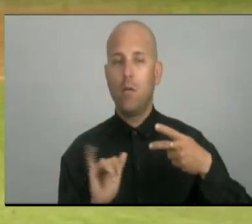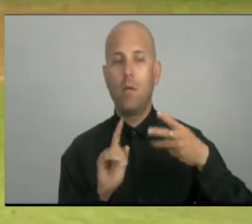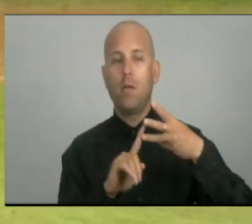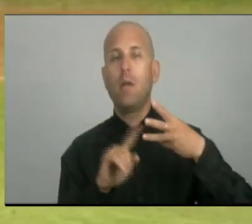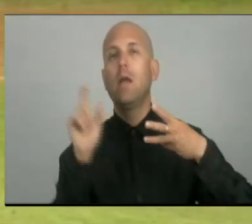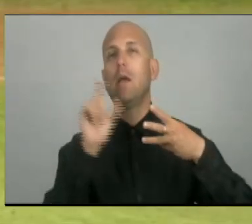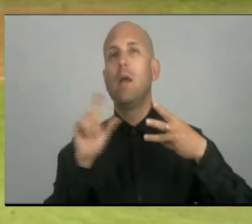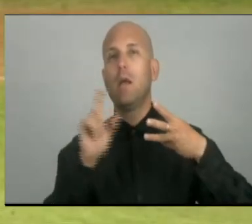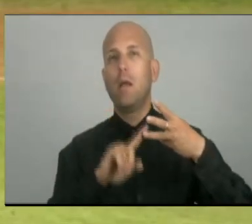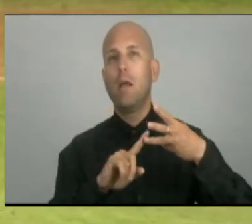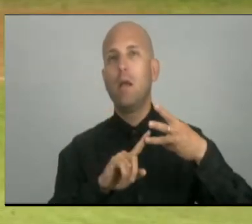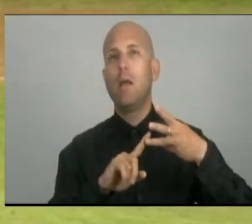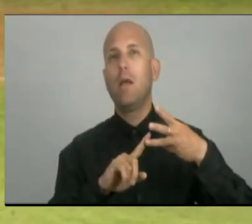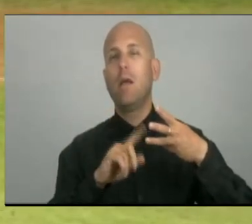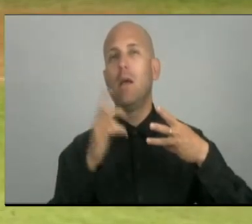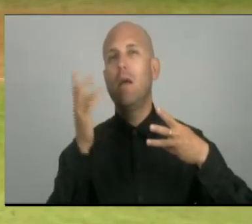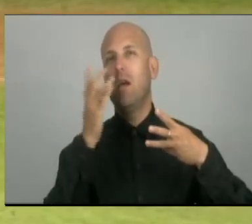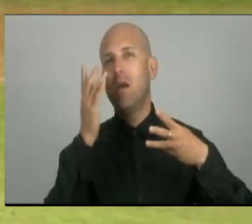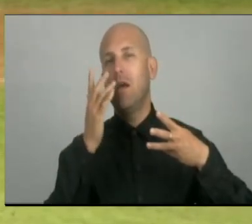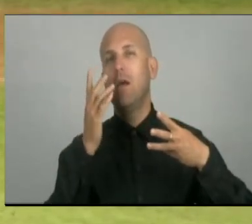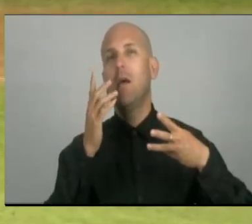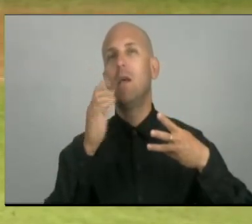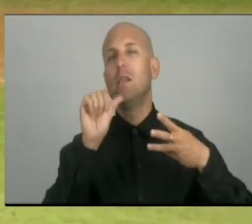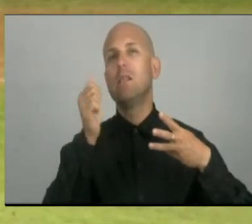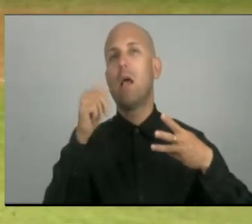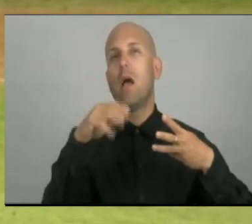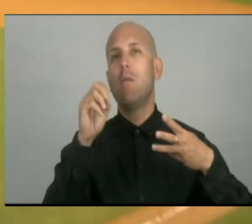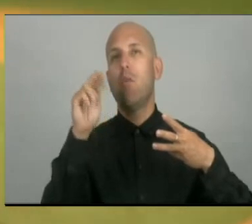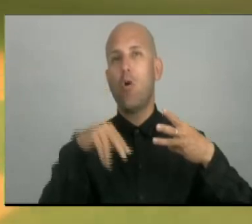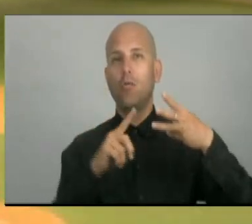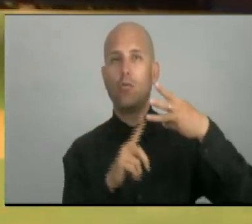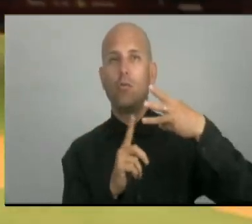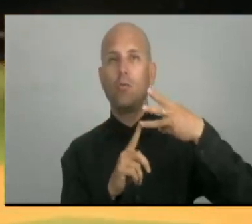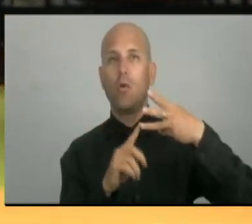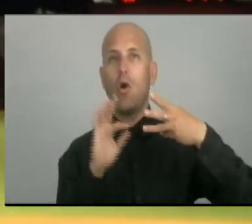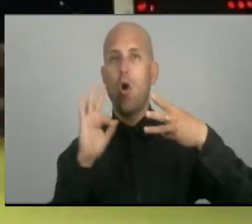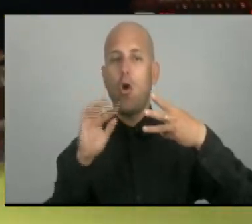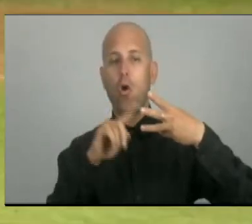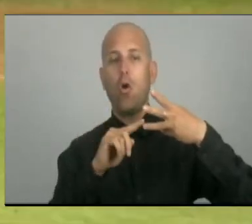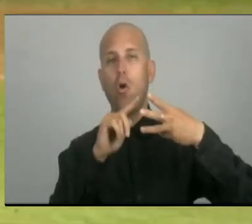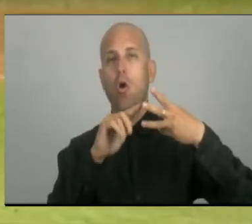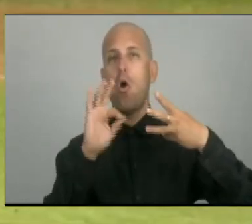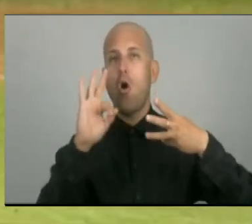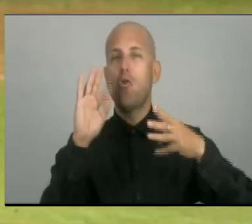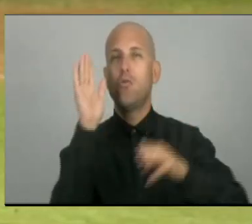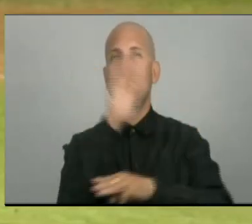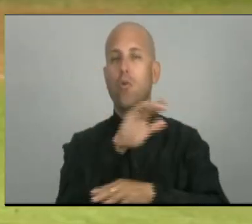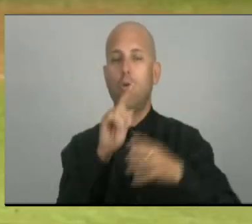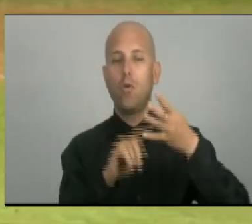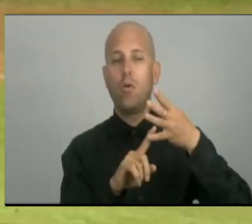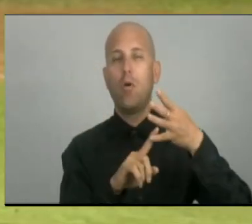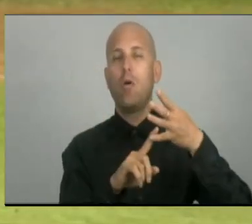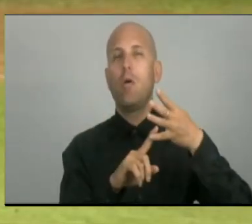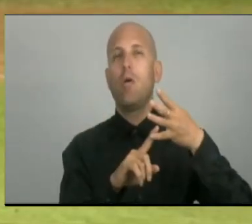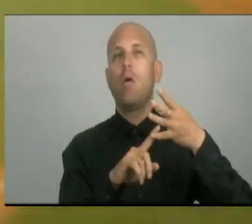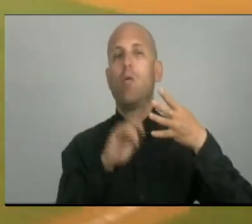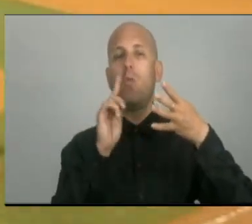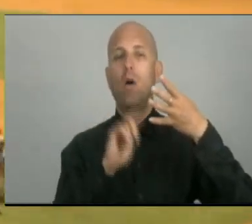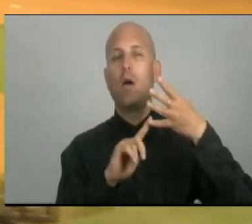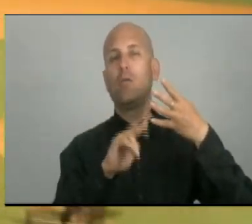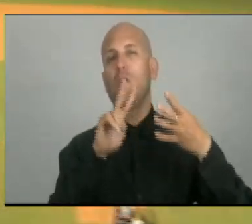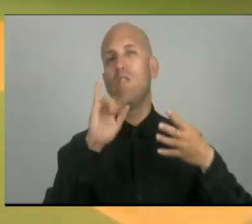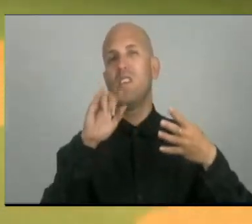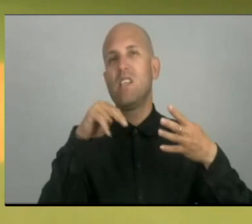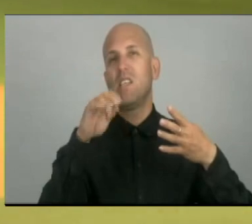Toros de Camagüey, que representa Matanzas, Jordán y Zamón, ambos con ocho. Rafael Viñales, con cinco, ocupó el cuarto y